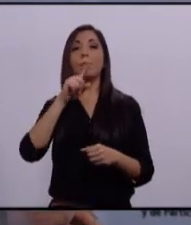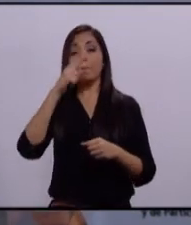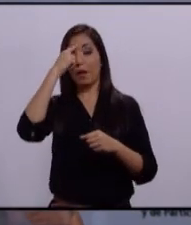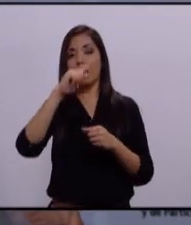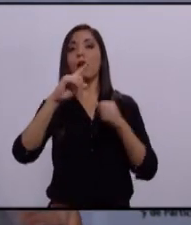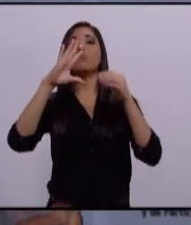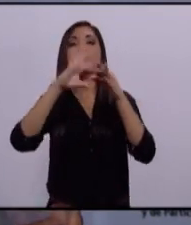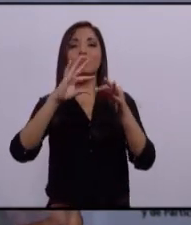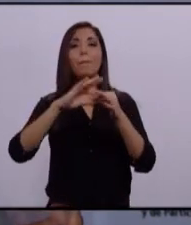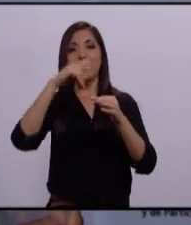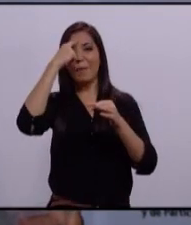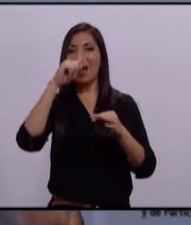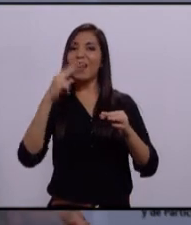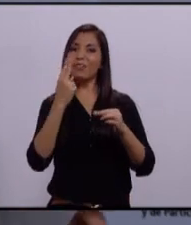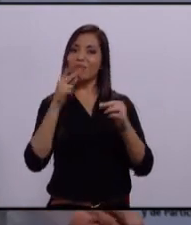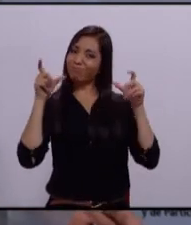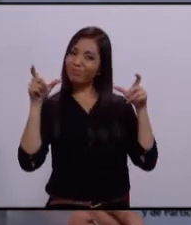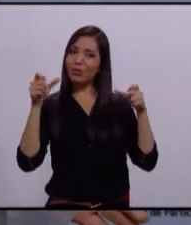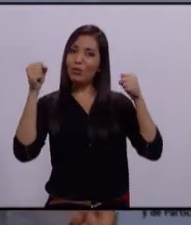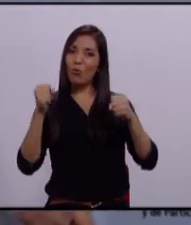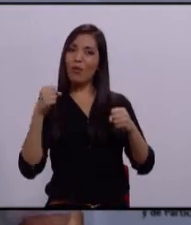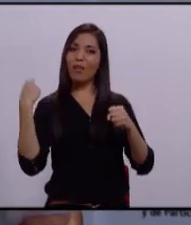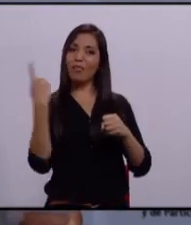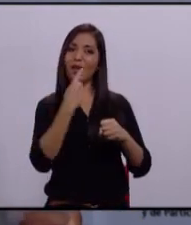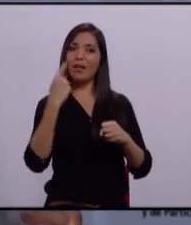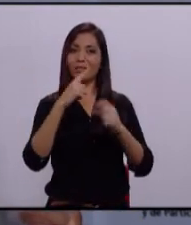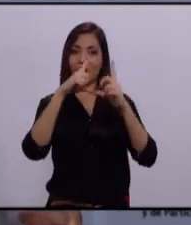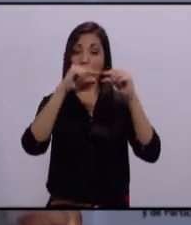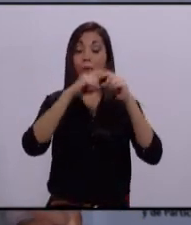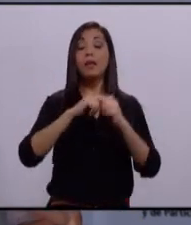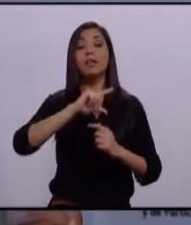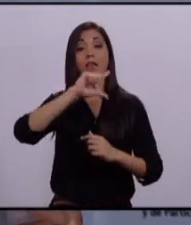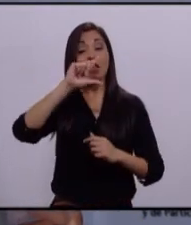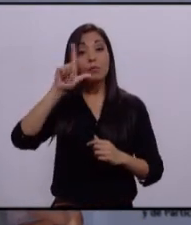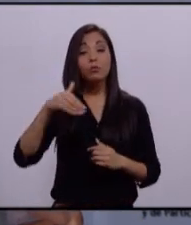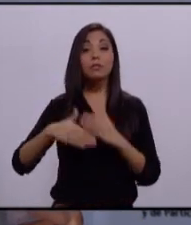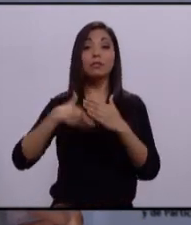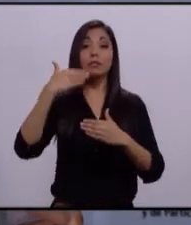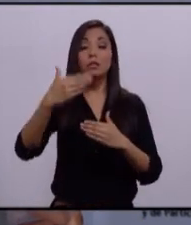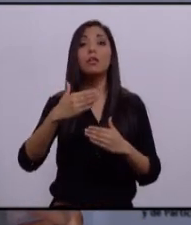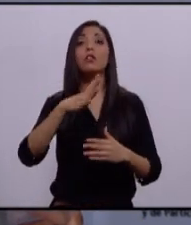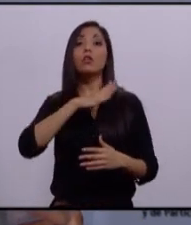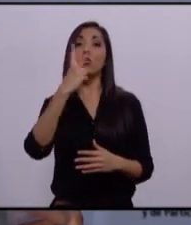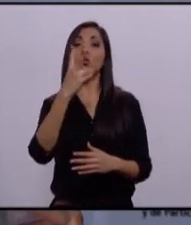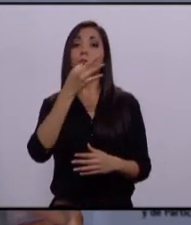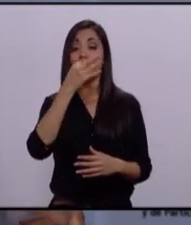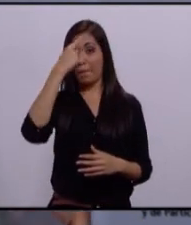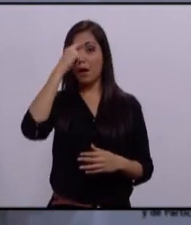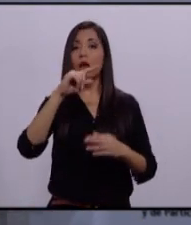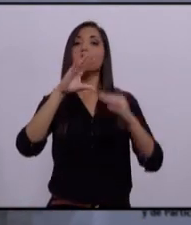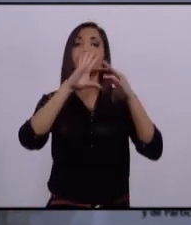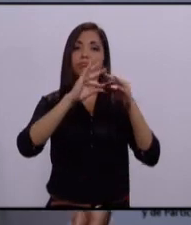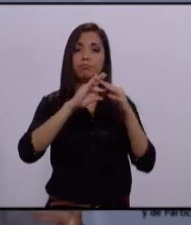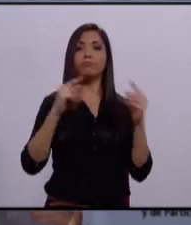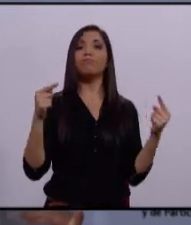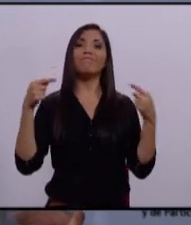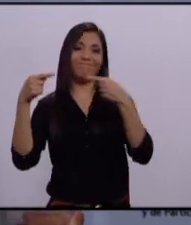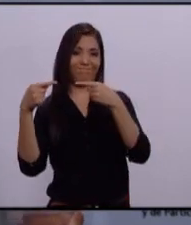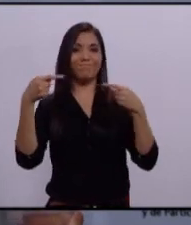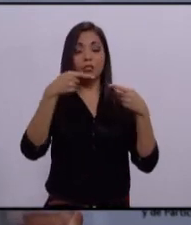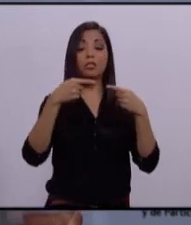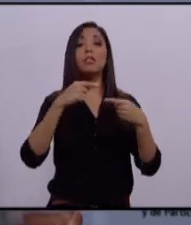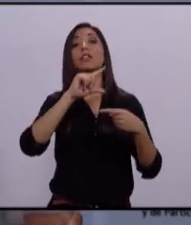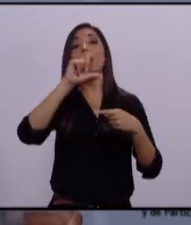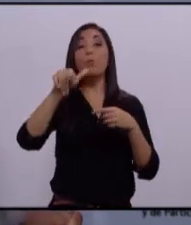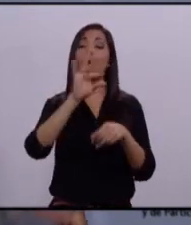en materia de seguridad pública. En la quinta intervención, los candidatos tendrán también dos minutos para replicar. Y por último, en